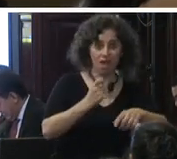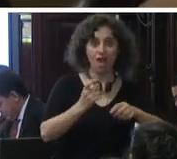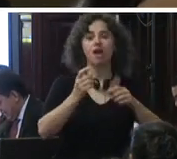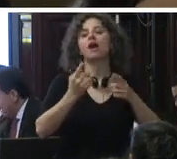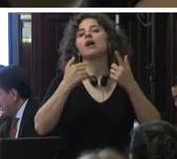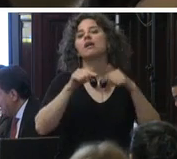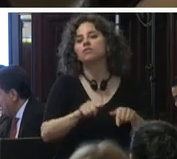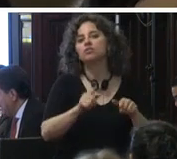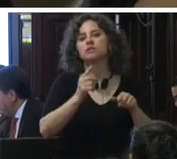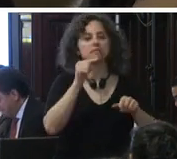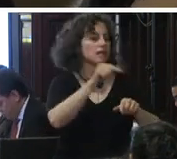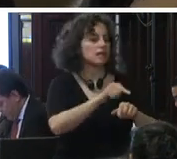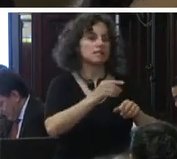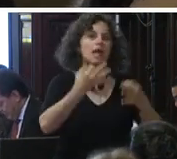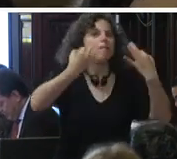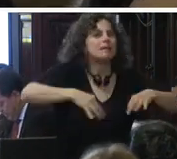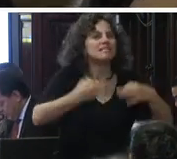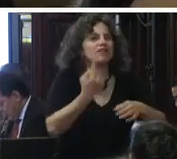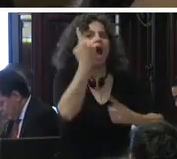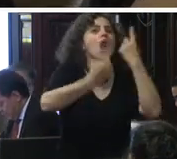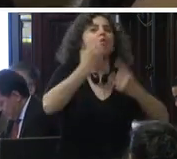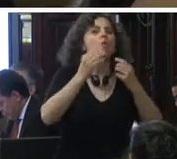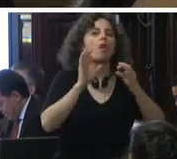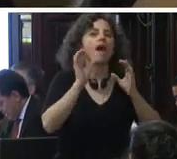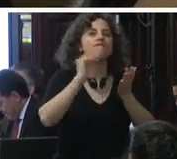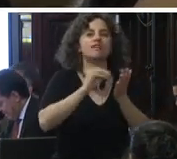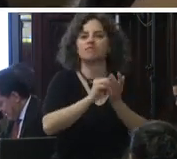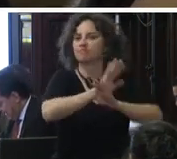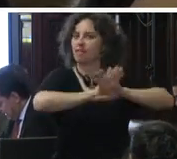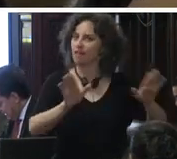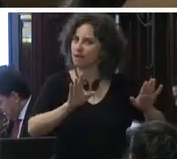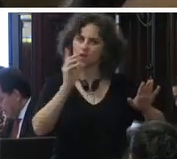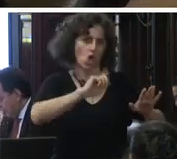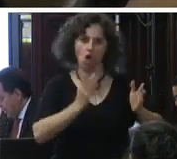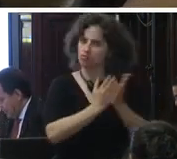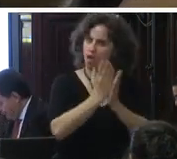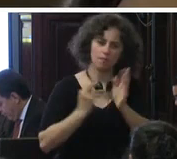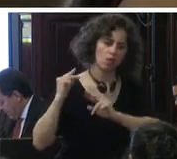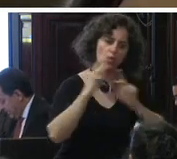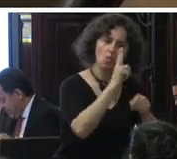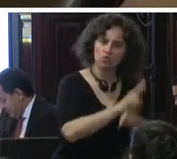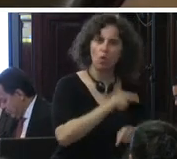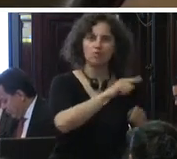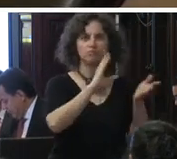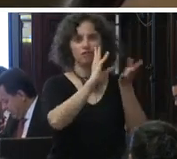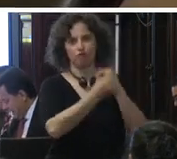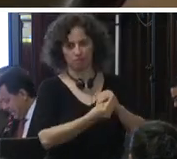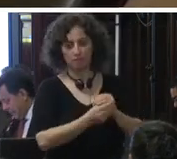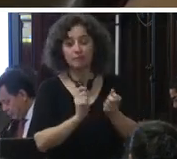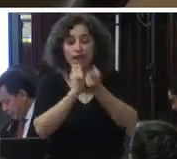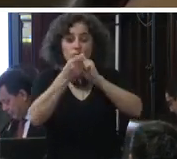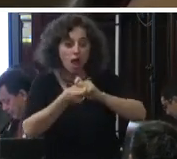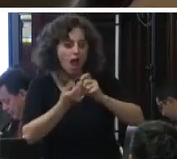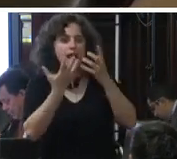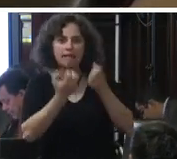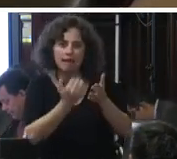sea de carácter excepcional como se mencionará más adelante con la reforma se buscó modificar el